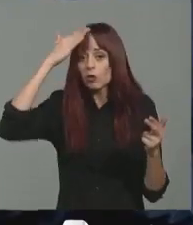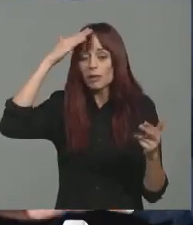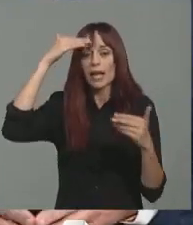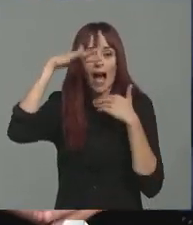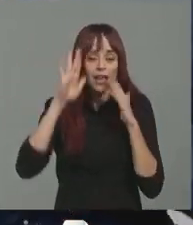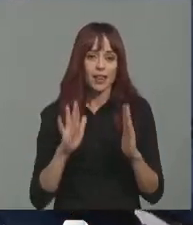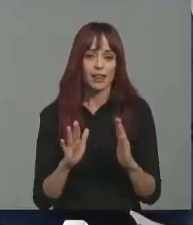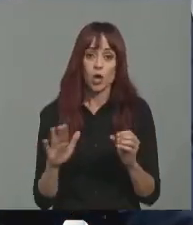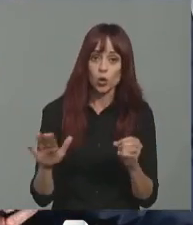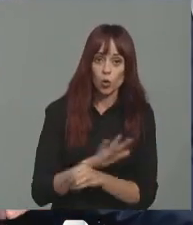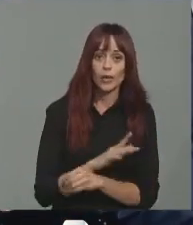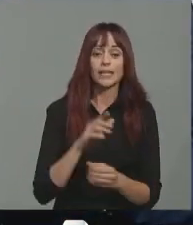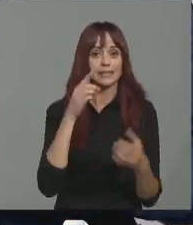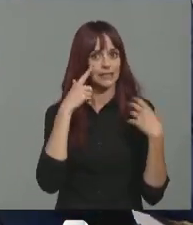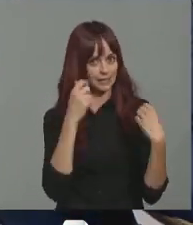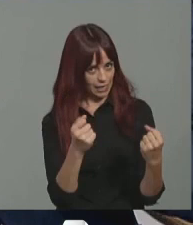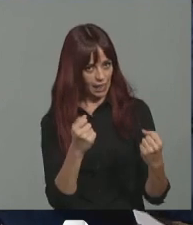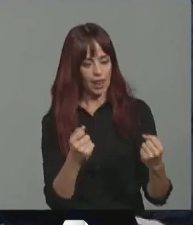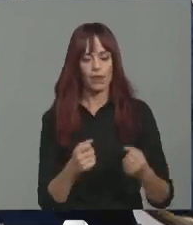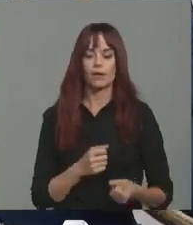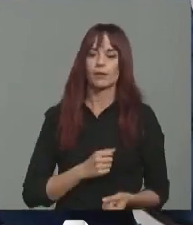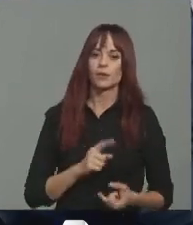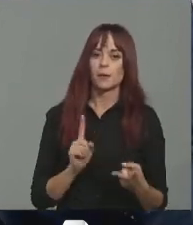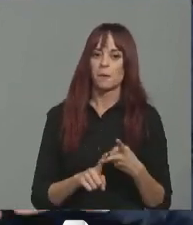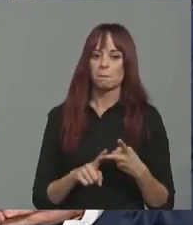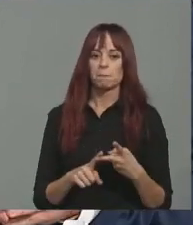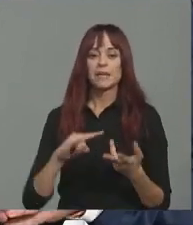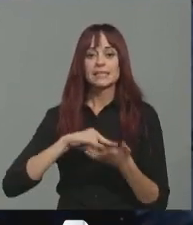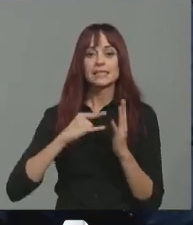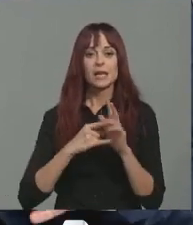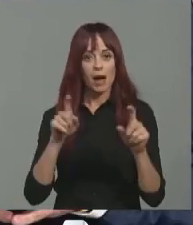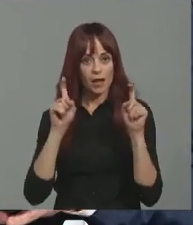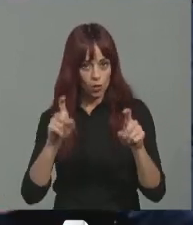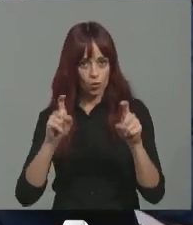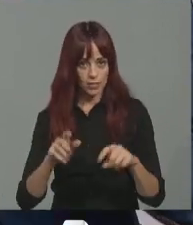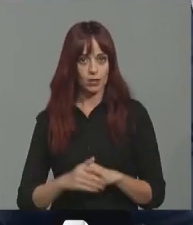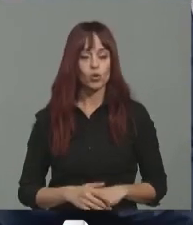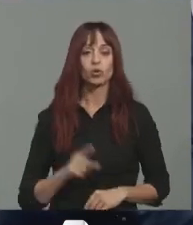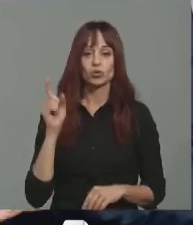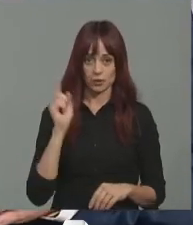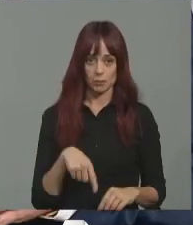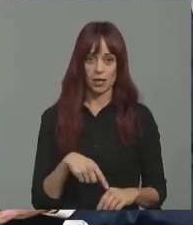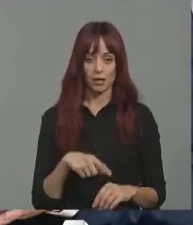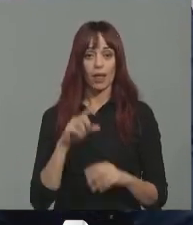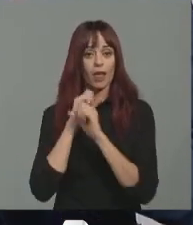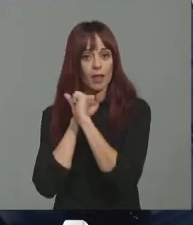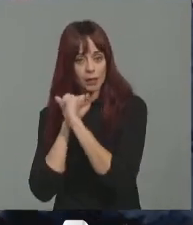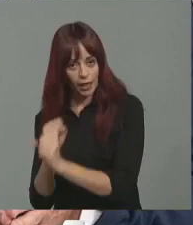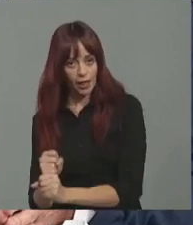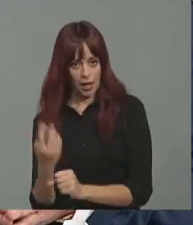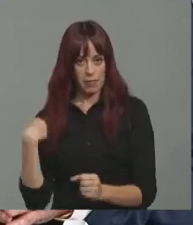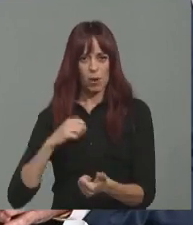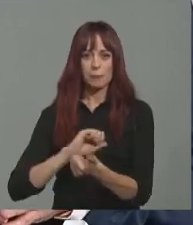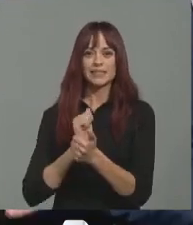Lo que se hace es atender la sanidad. Lo que se hace es atender al sistema educativo. Lo que se hace es atender a la dependencia, a la prestación